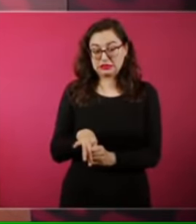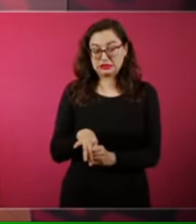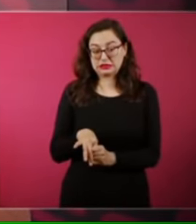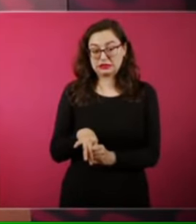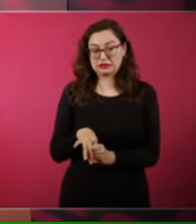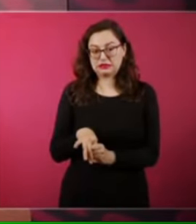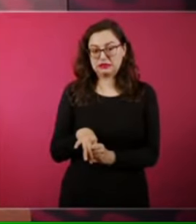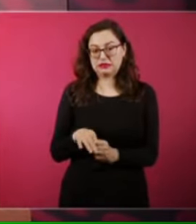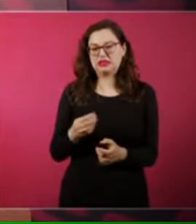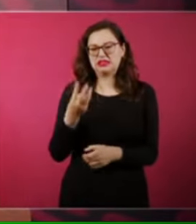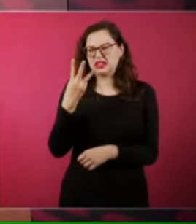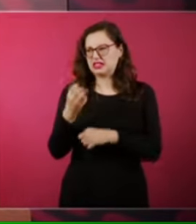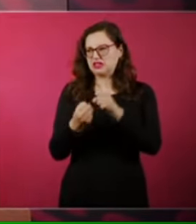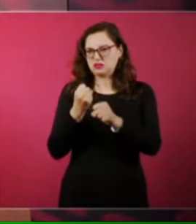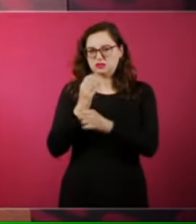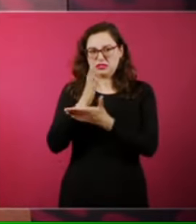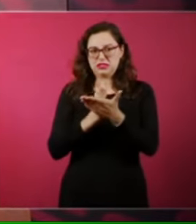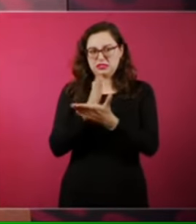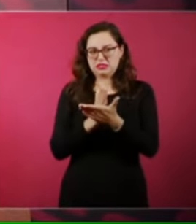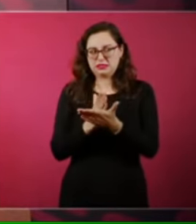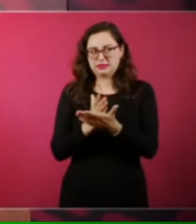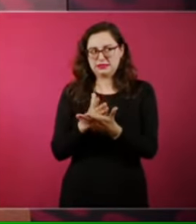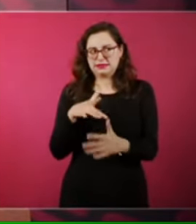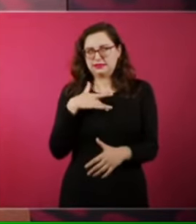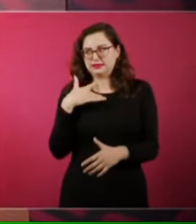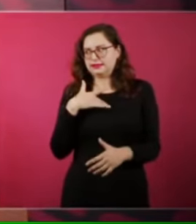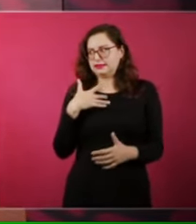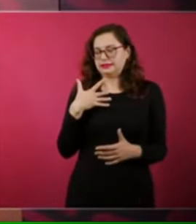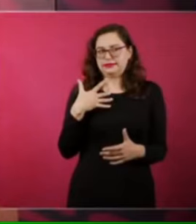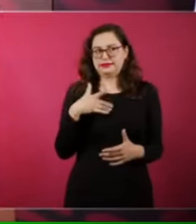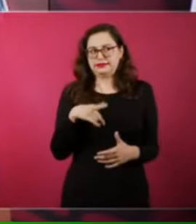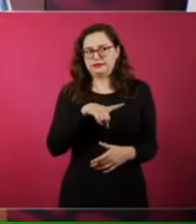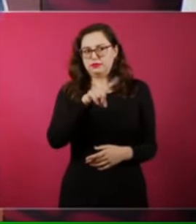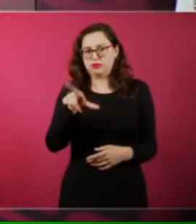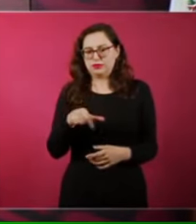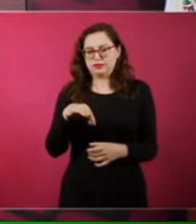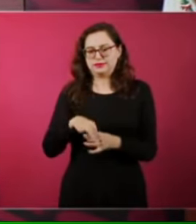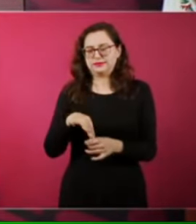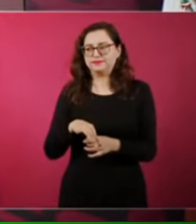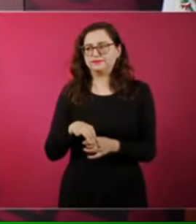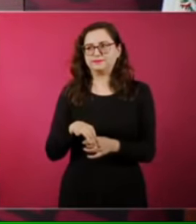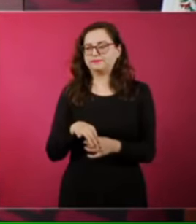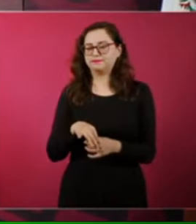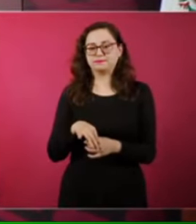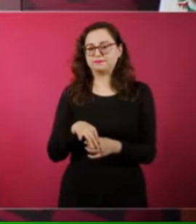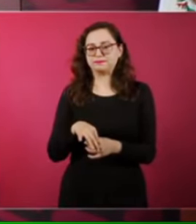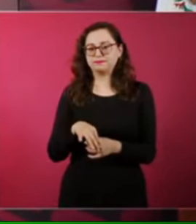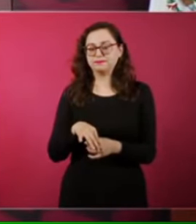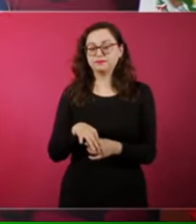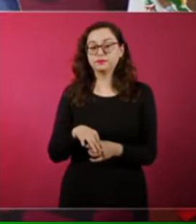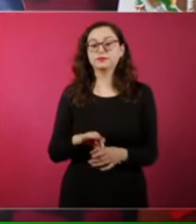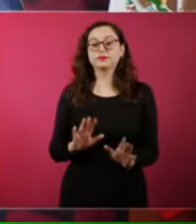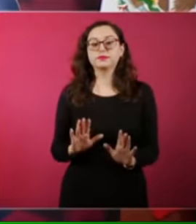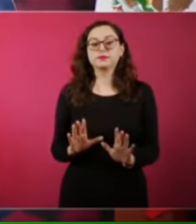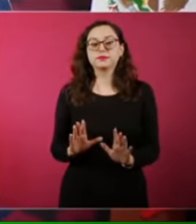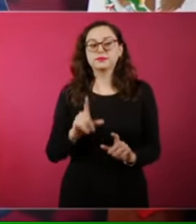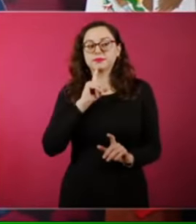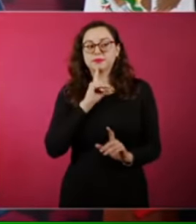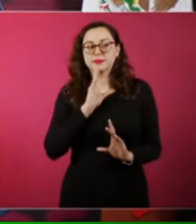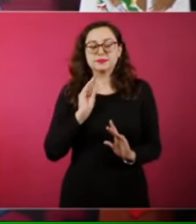a una elección intermedia y ya no les convenía y el caso es que no pasaron